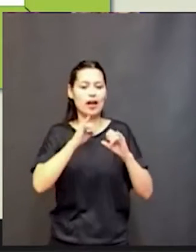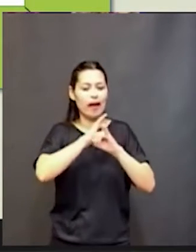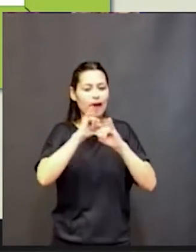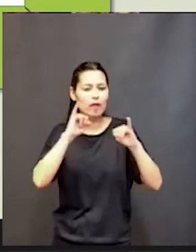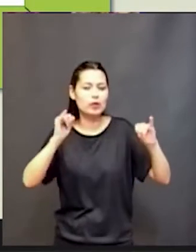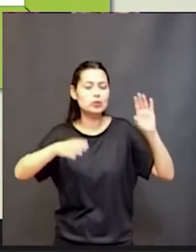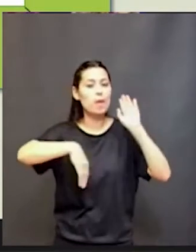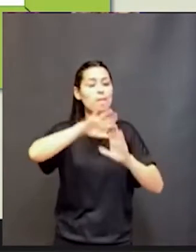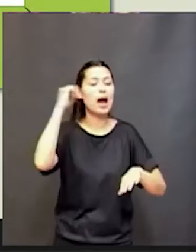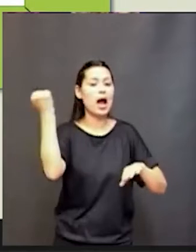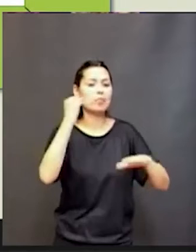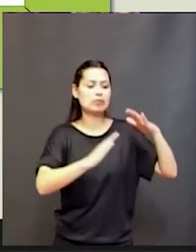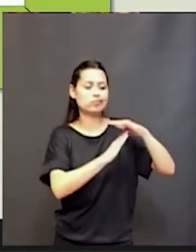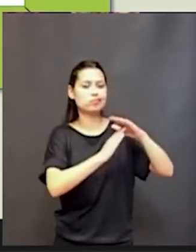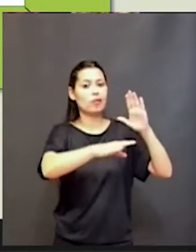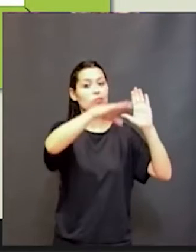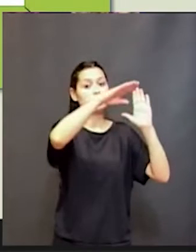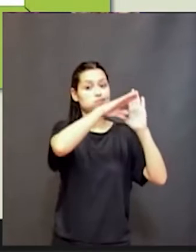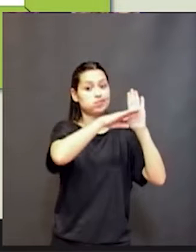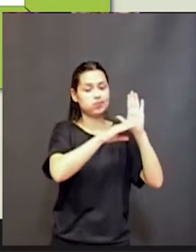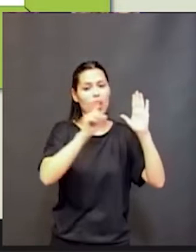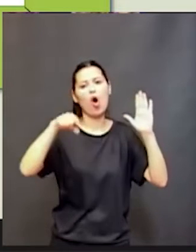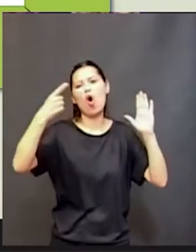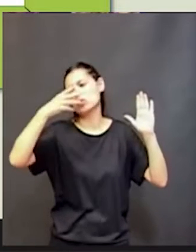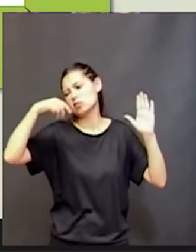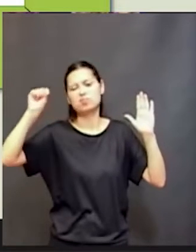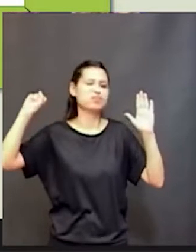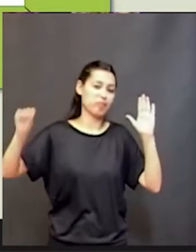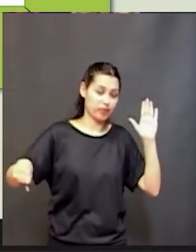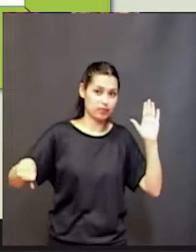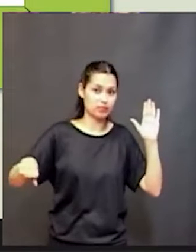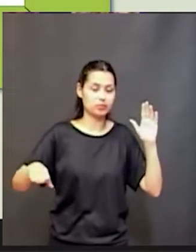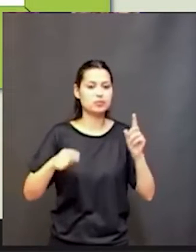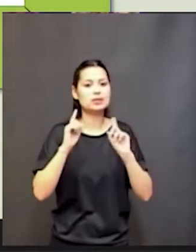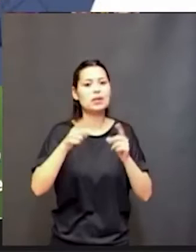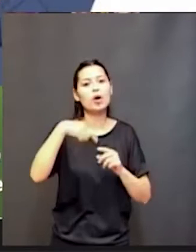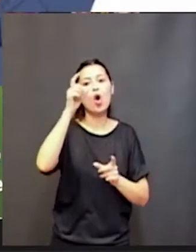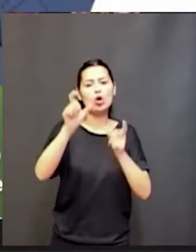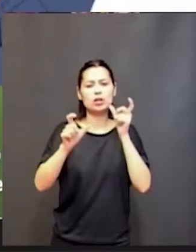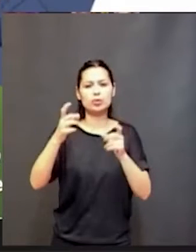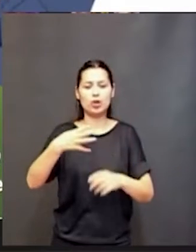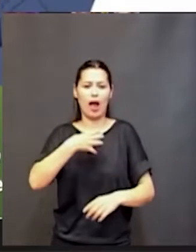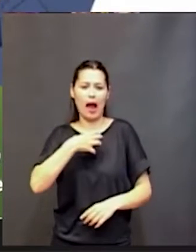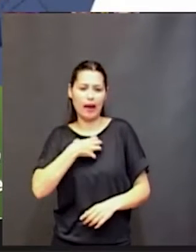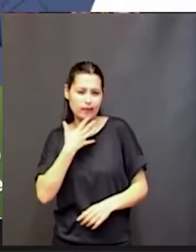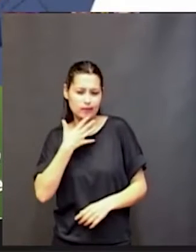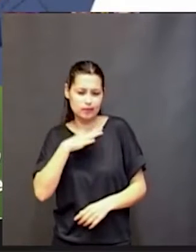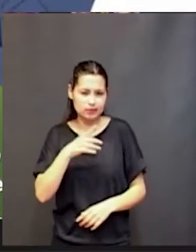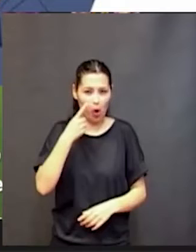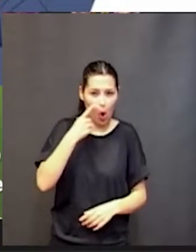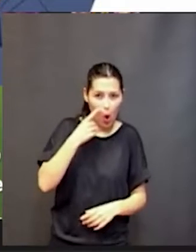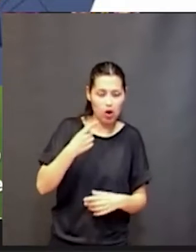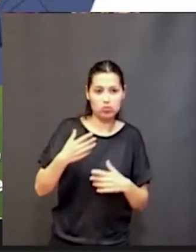autoconcepto, una capacidad para entender cómo es mi personalidad y la personalidad de los otros. El